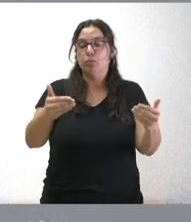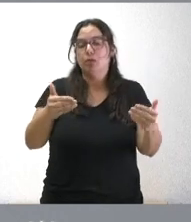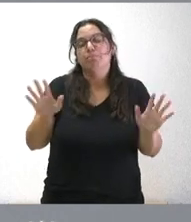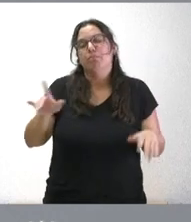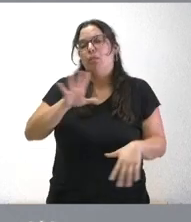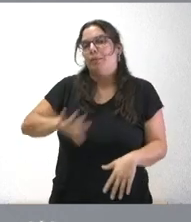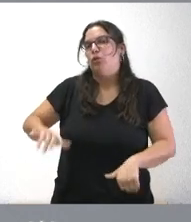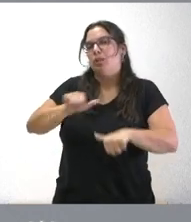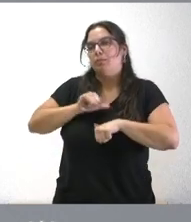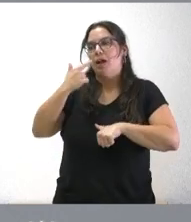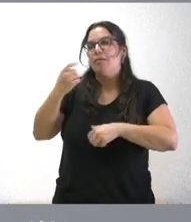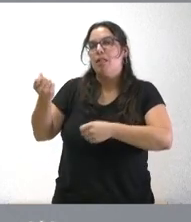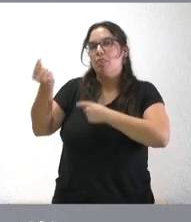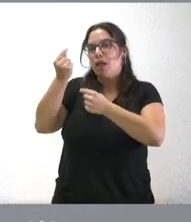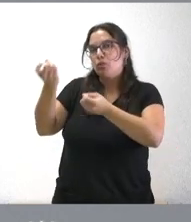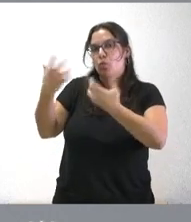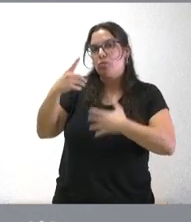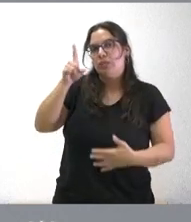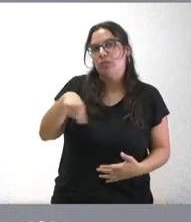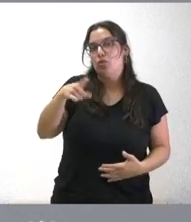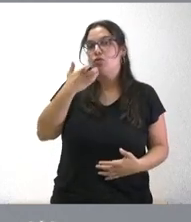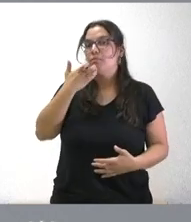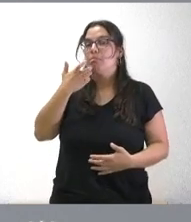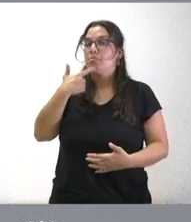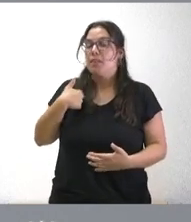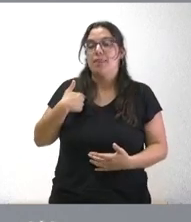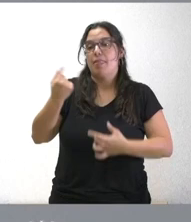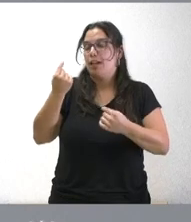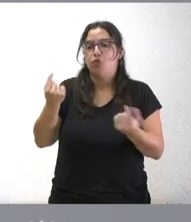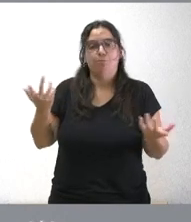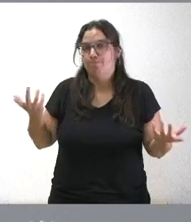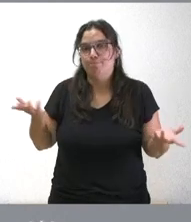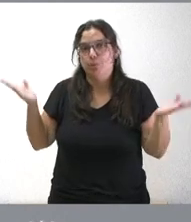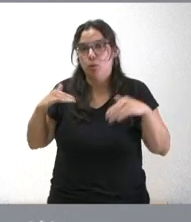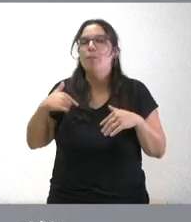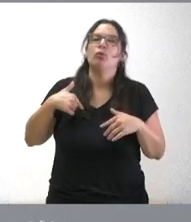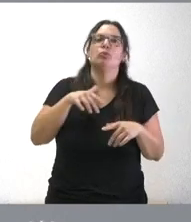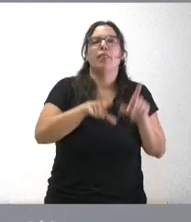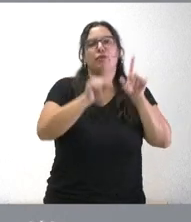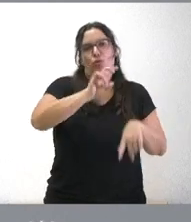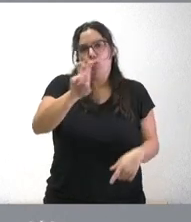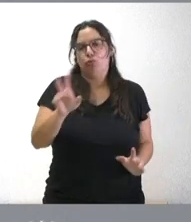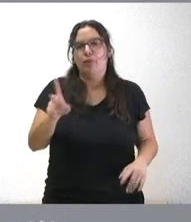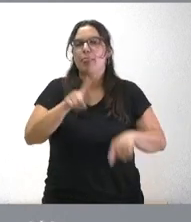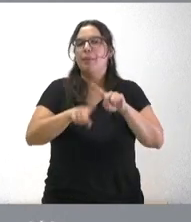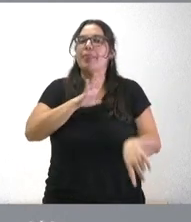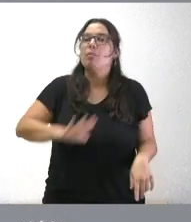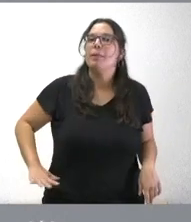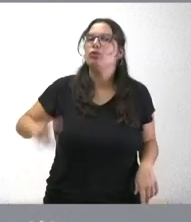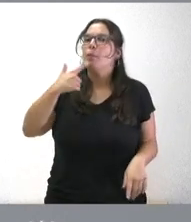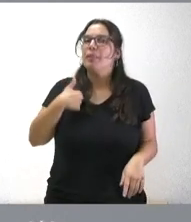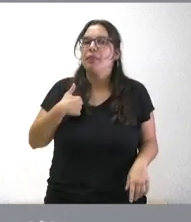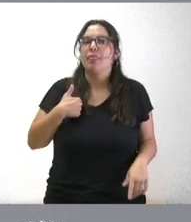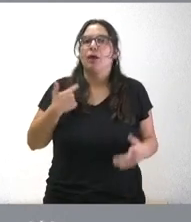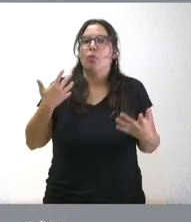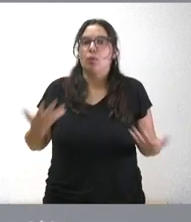si los datos aportan si finalmente se nos dice que los datos no se van a aportar estaríamos en otro escenario y tomaríamos una decisión de momento lo que se nos dice es que